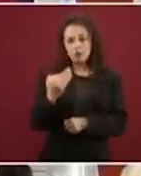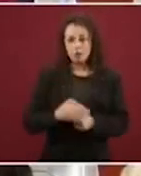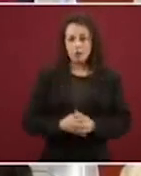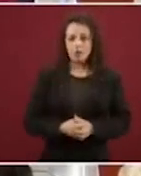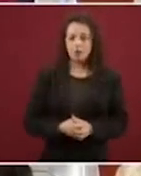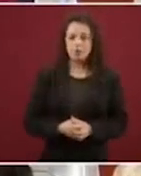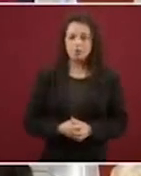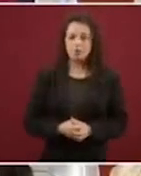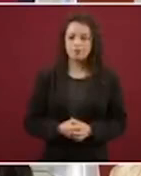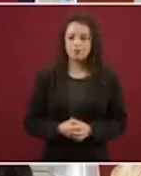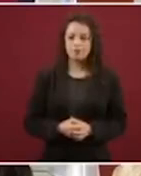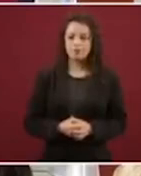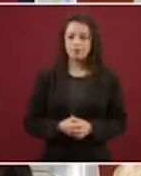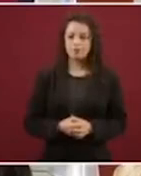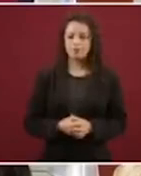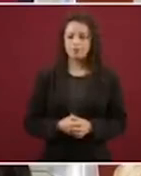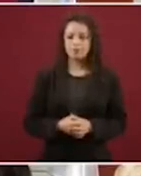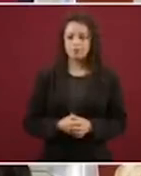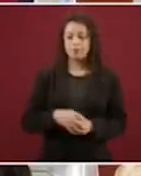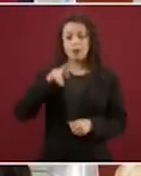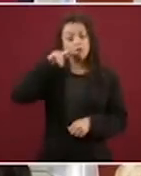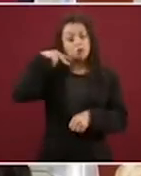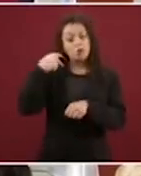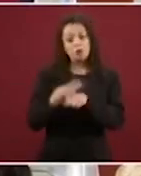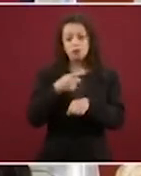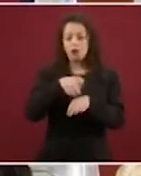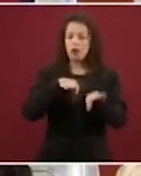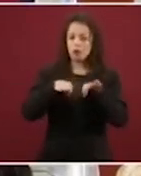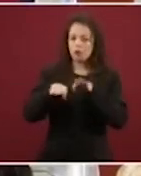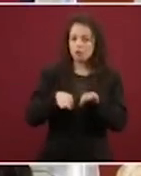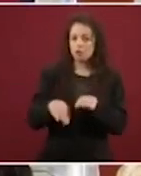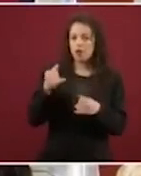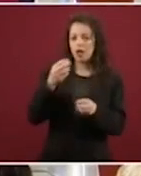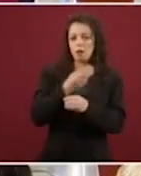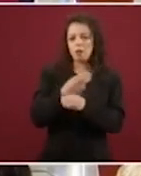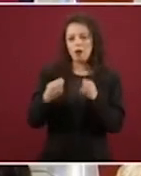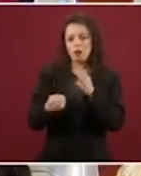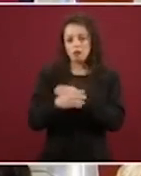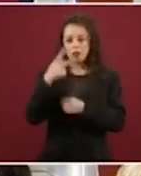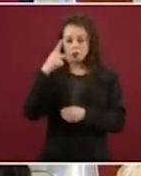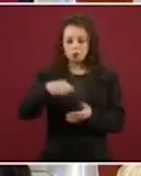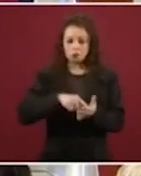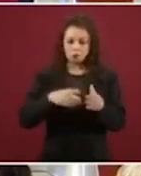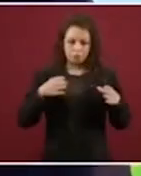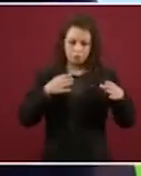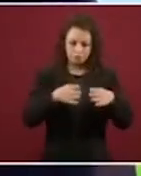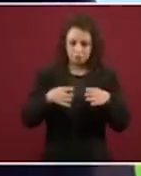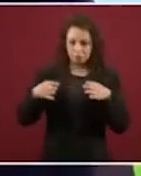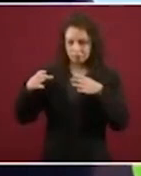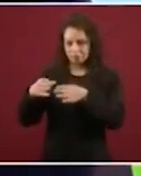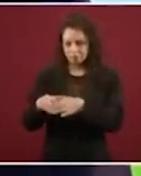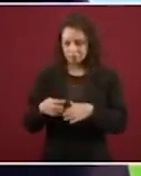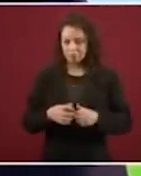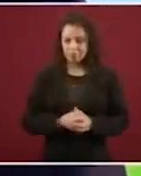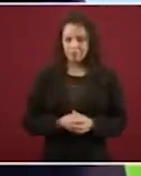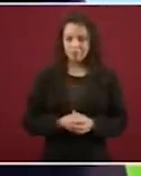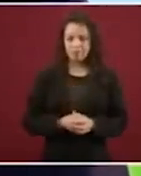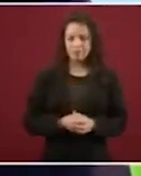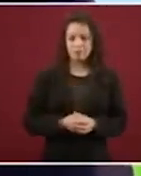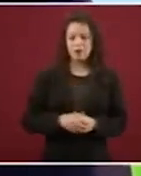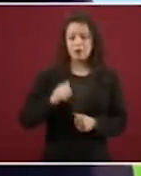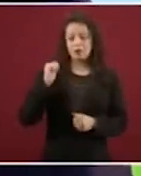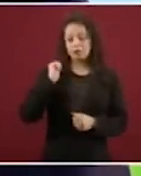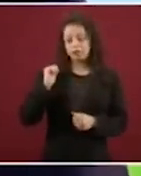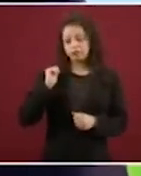voluntario, además, con uso de materiales de la región, conocimientos que tienen ancestrales y